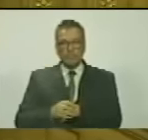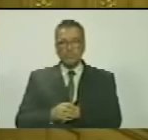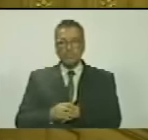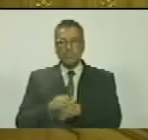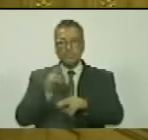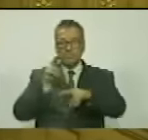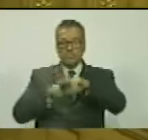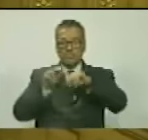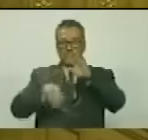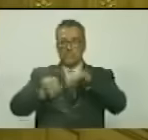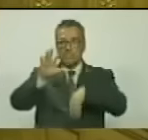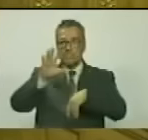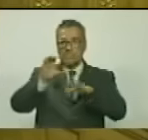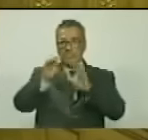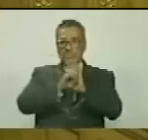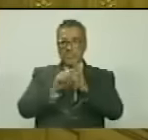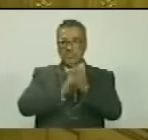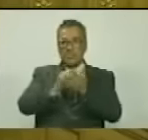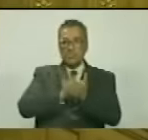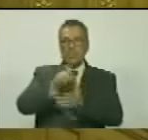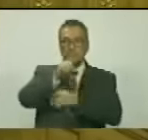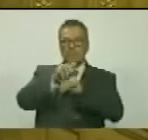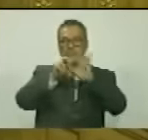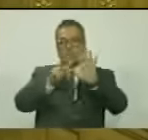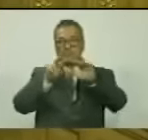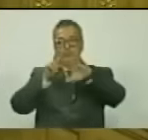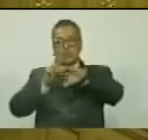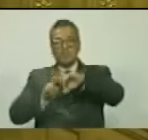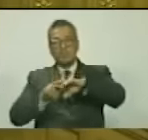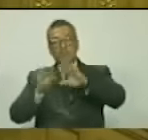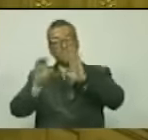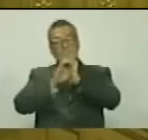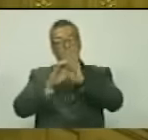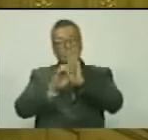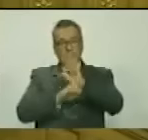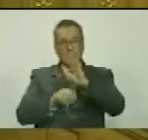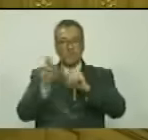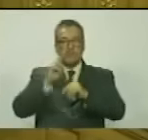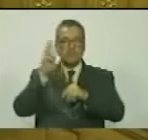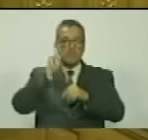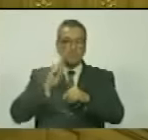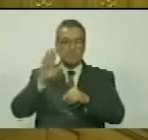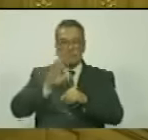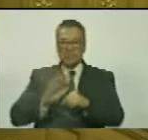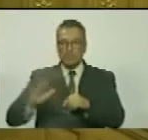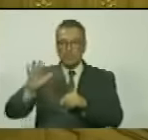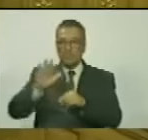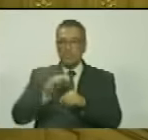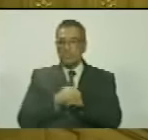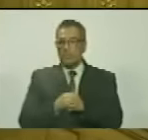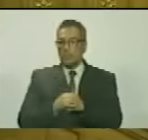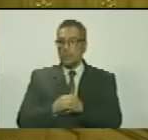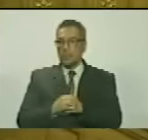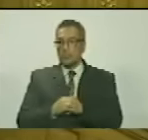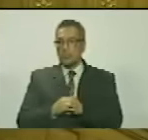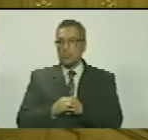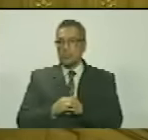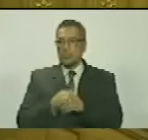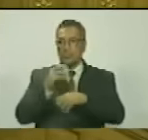numeral 15 del artículo 187 de la constitución de la República Bolivariana de Venezuela